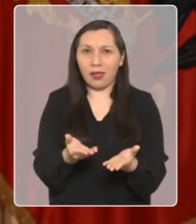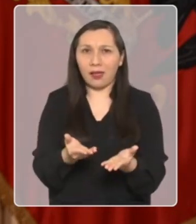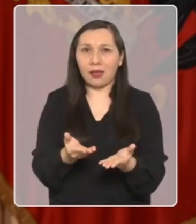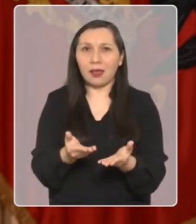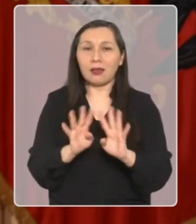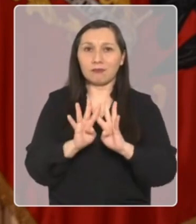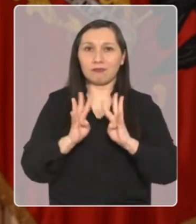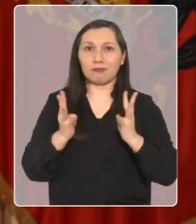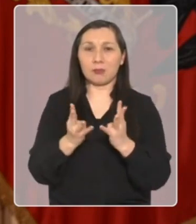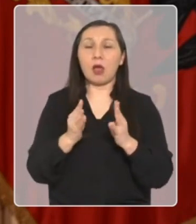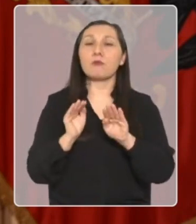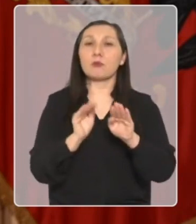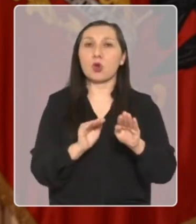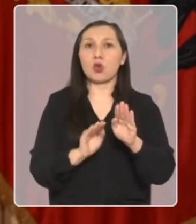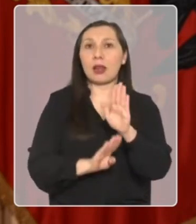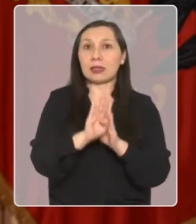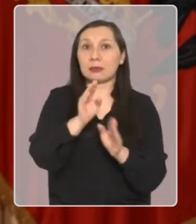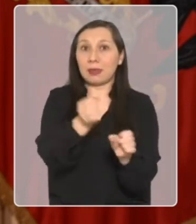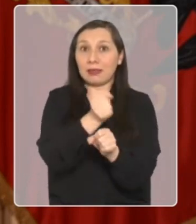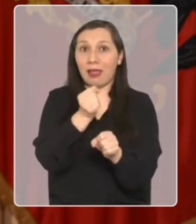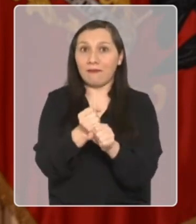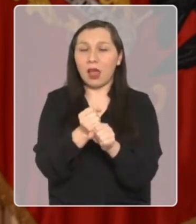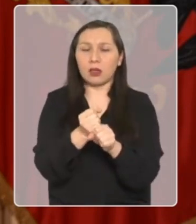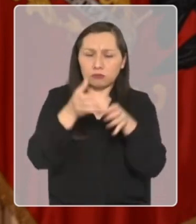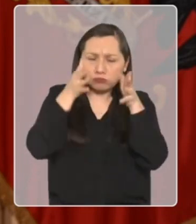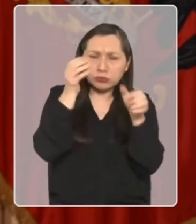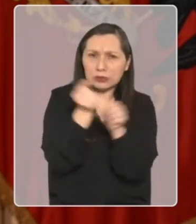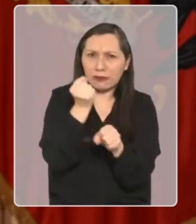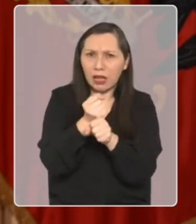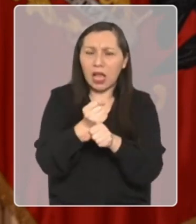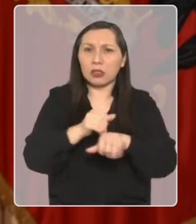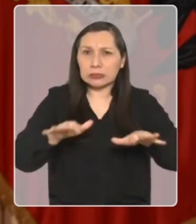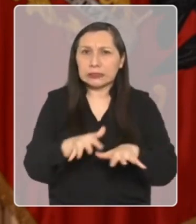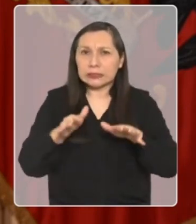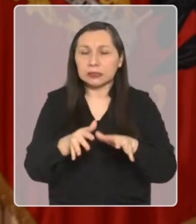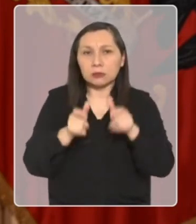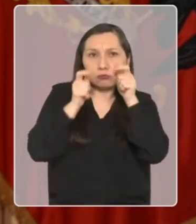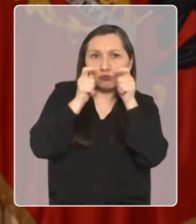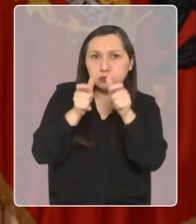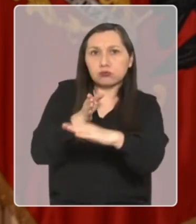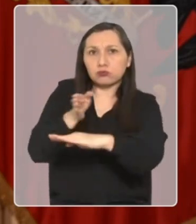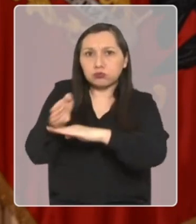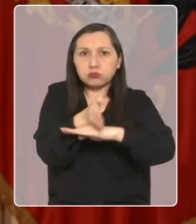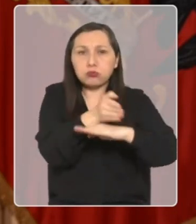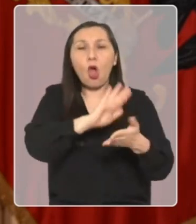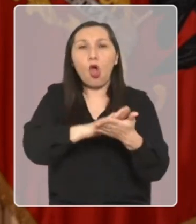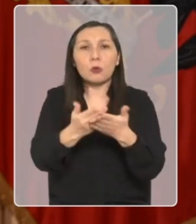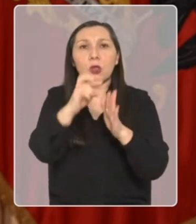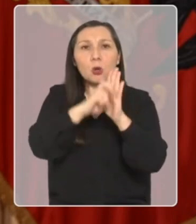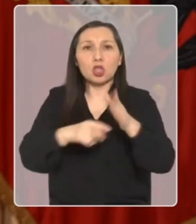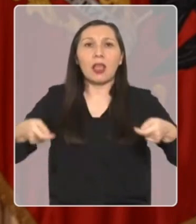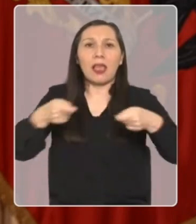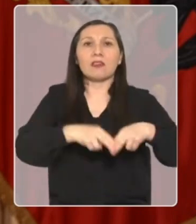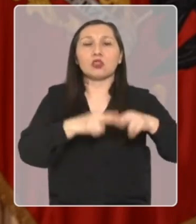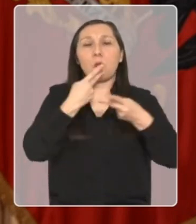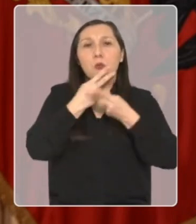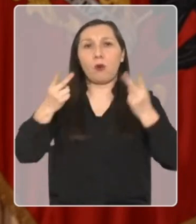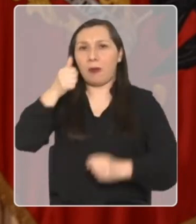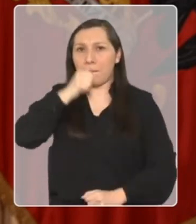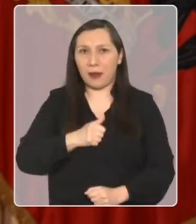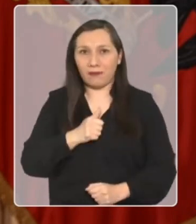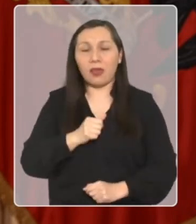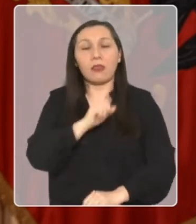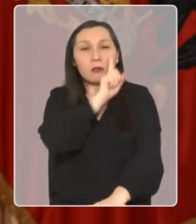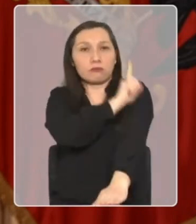Con el Cabinete Pro Crecimiento y Empleo, nos hemos puesto manos a la obra para fiscalizar en terreno el avance de proyectos de inversión pública y privada